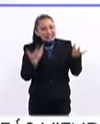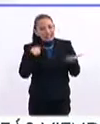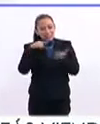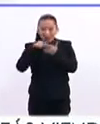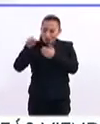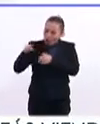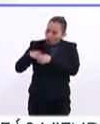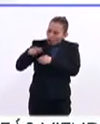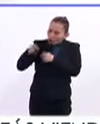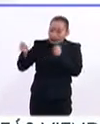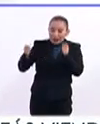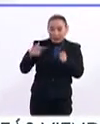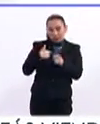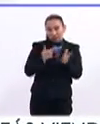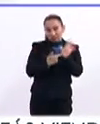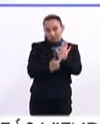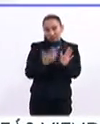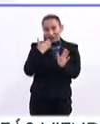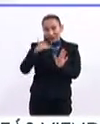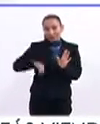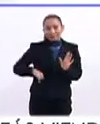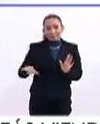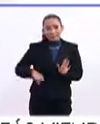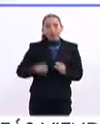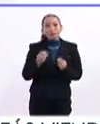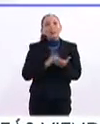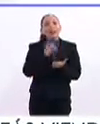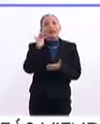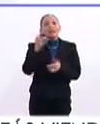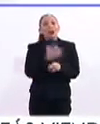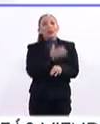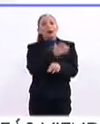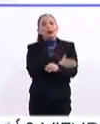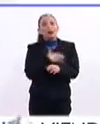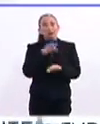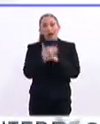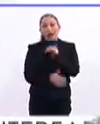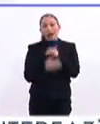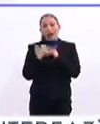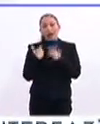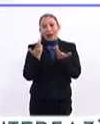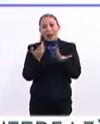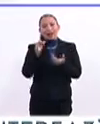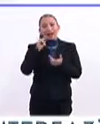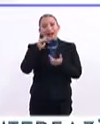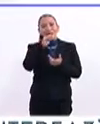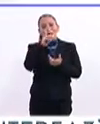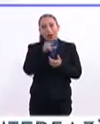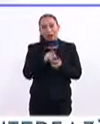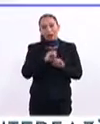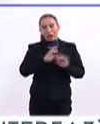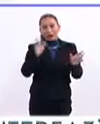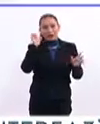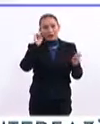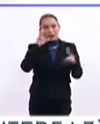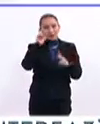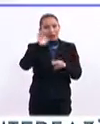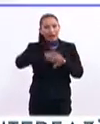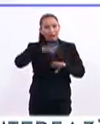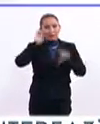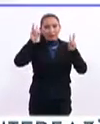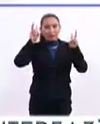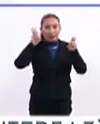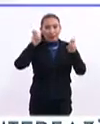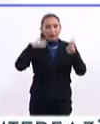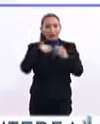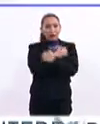pinceles, las pinturas, bueno, pues ahí está una alternativa muy, muy interesante. Muchísimas gracias por acompañarnos, llegamos al final de este programa de Interfaz, por supuesto, nos vemos mañana con más temas